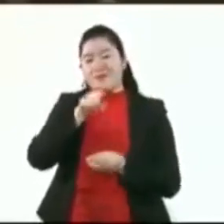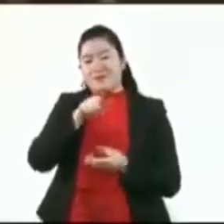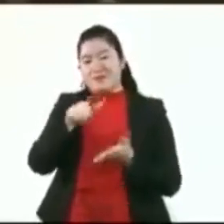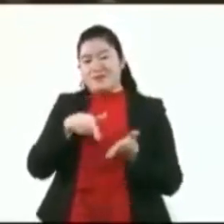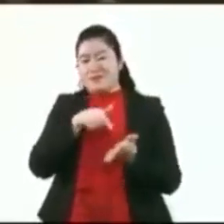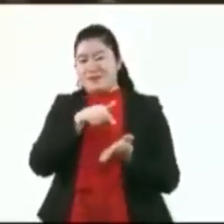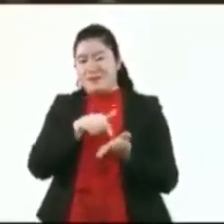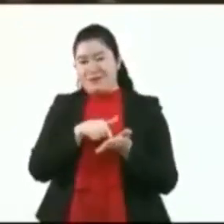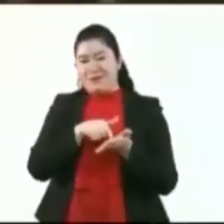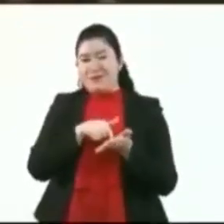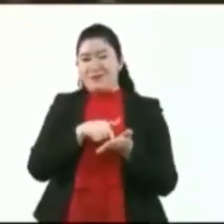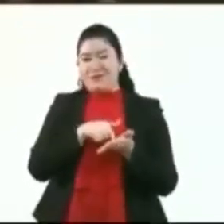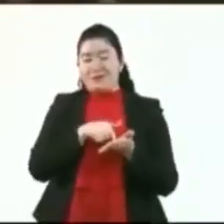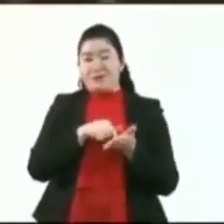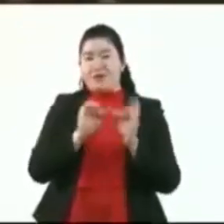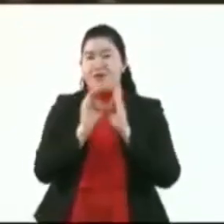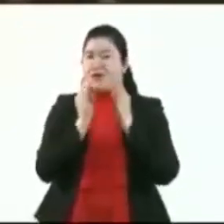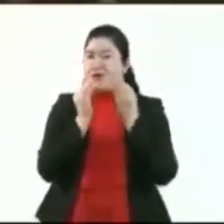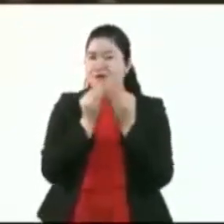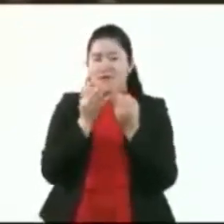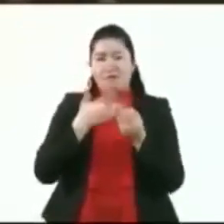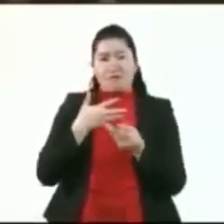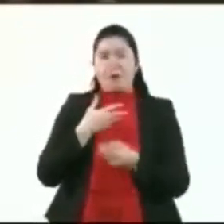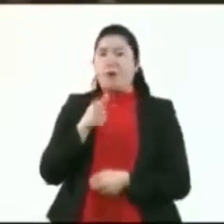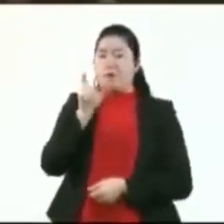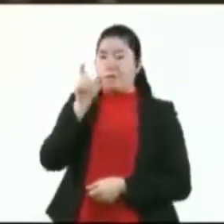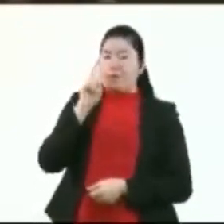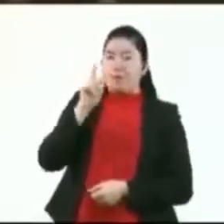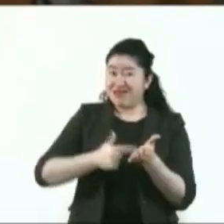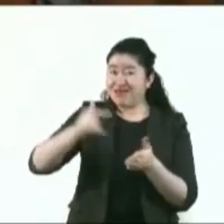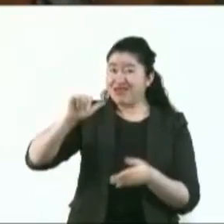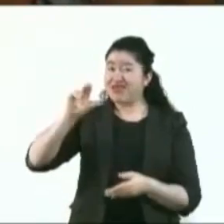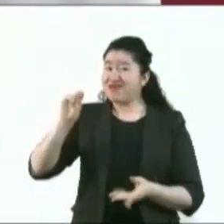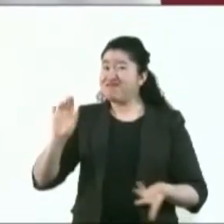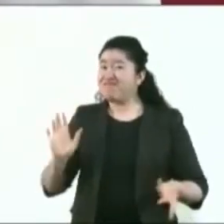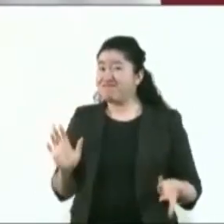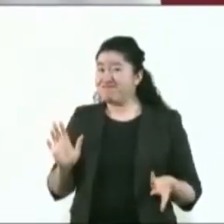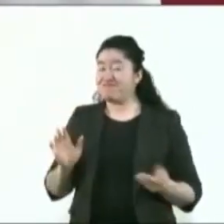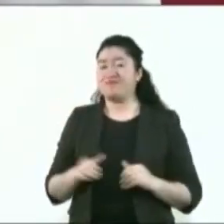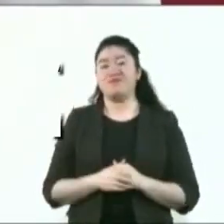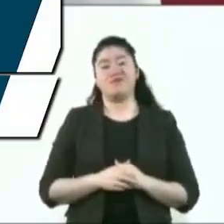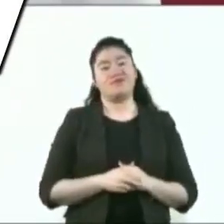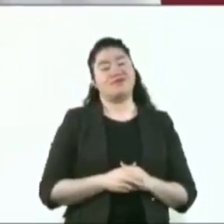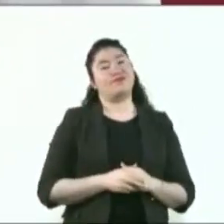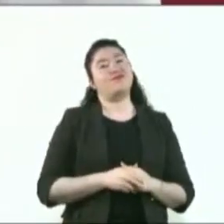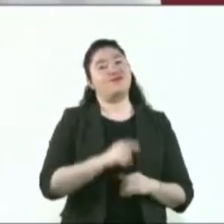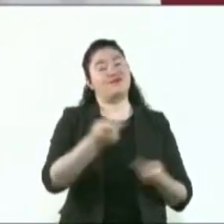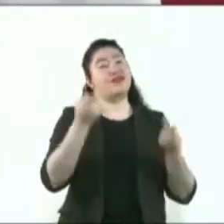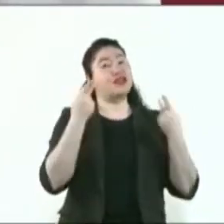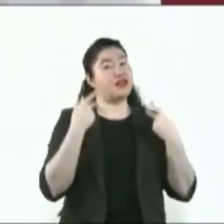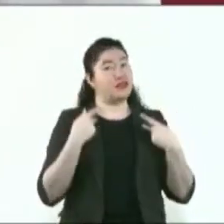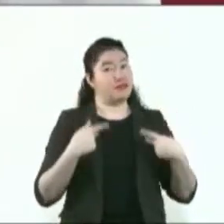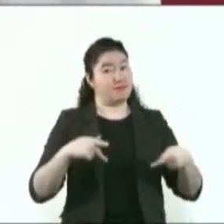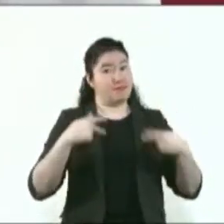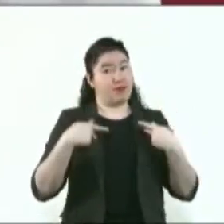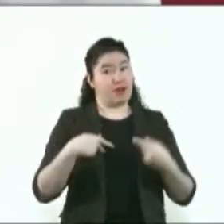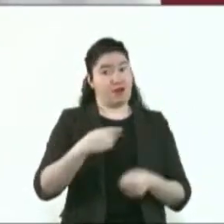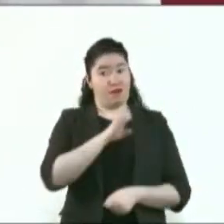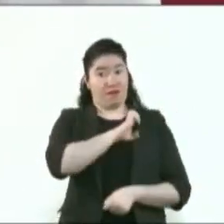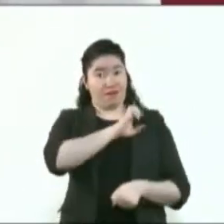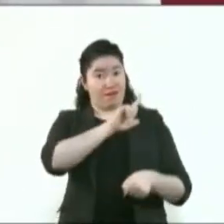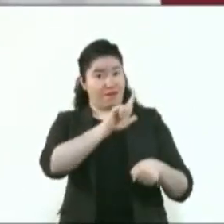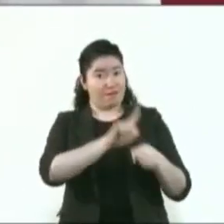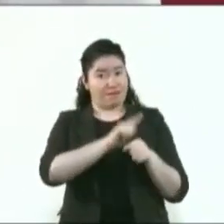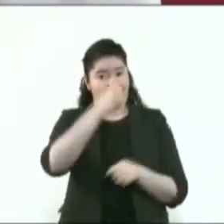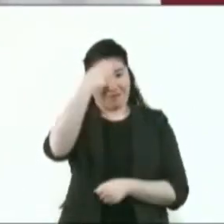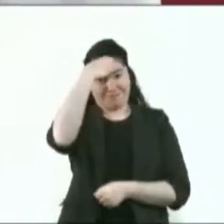todas las condiciones de seguridad y certeza para evitar tragedias. Obviamente lo tienen que explicar los expertos, como yo